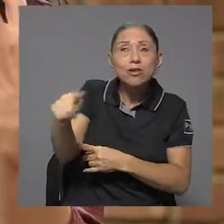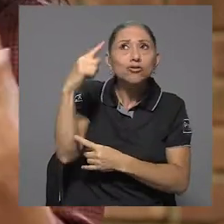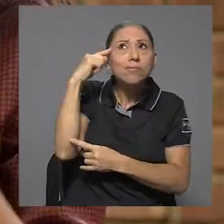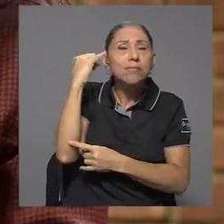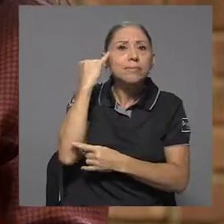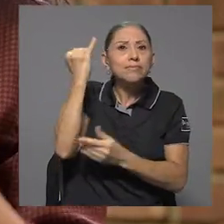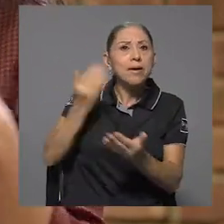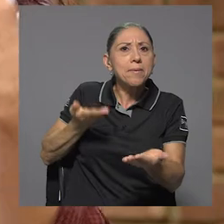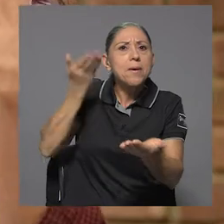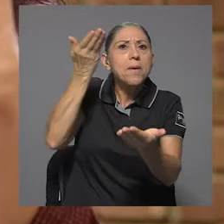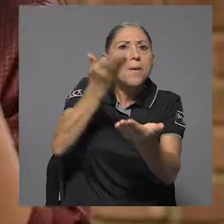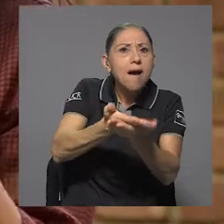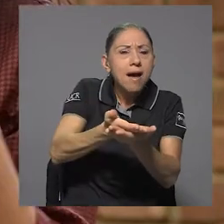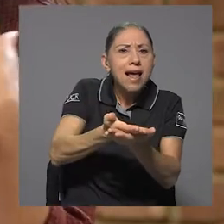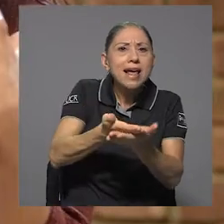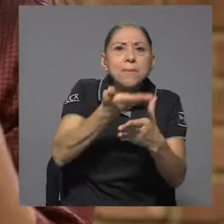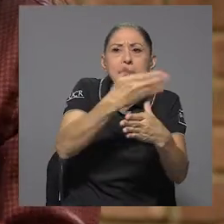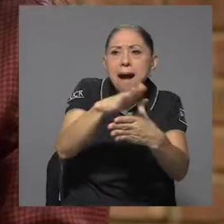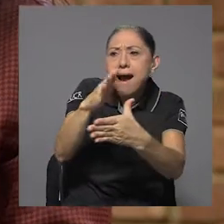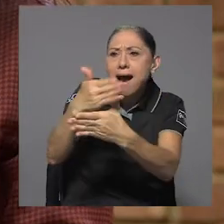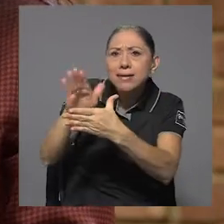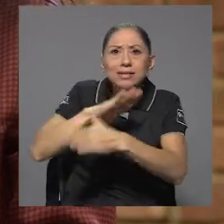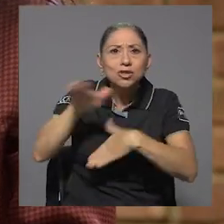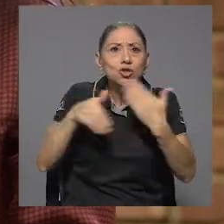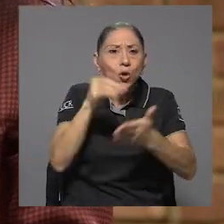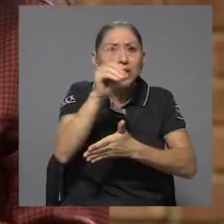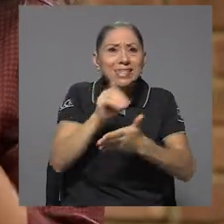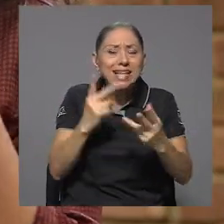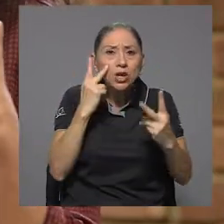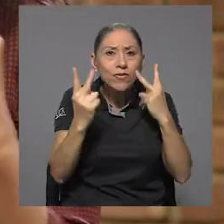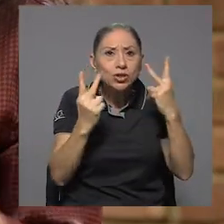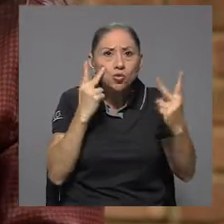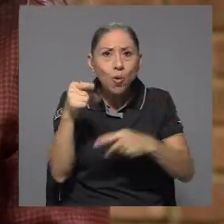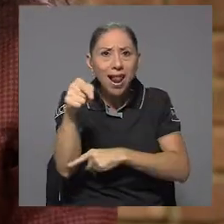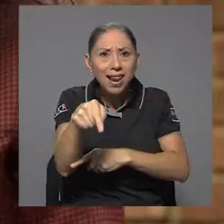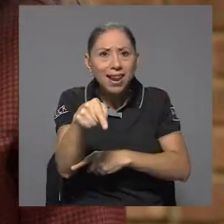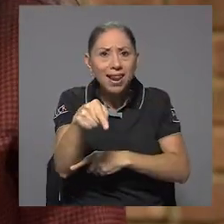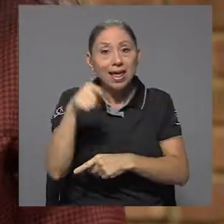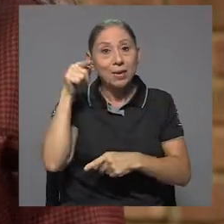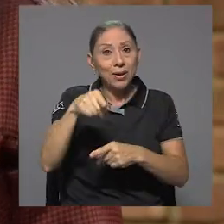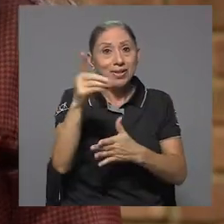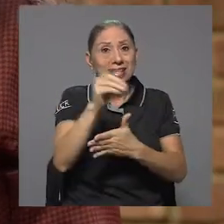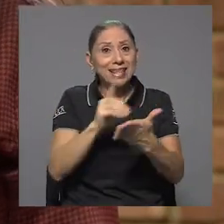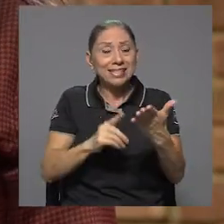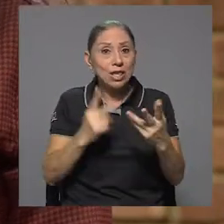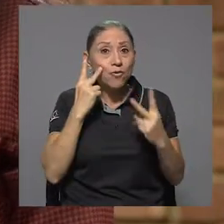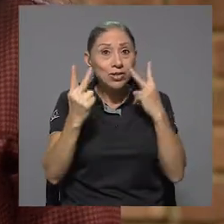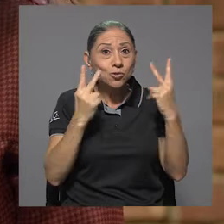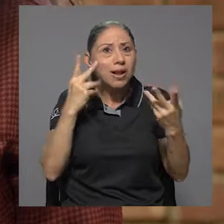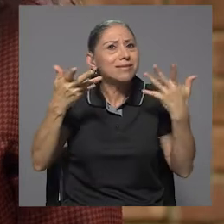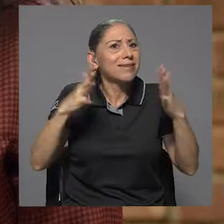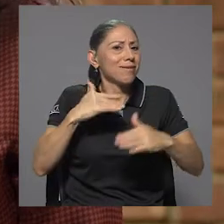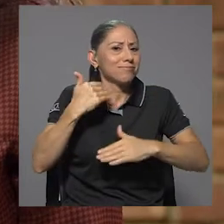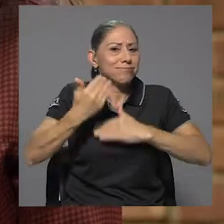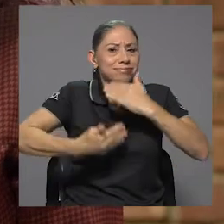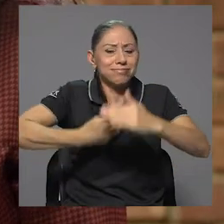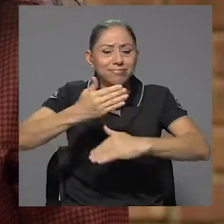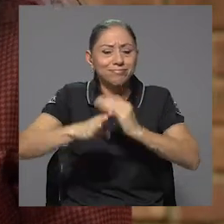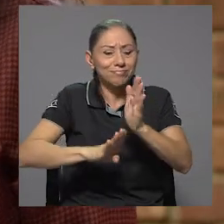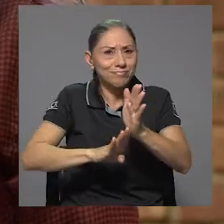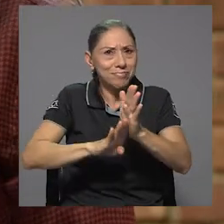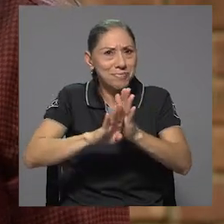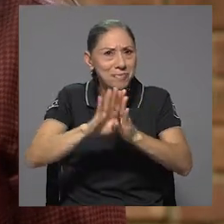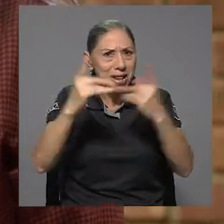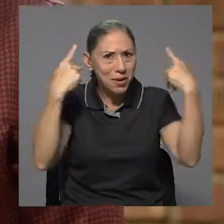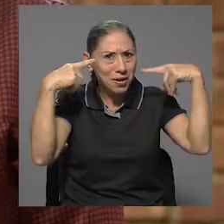Las secciones, todo el diseño, la parte visual. Pero bueno, de ese diseño inicial hemos evolucionado muchísimo hasta lograr lo que